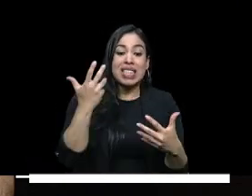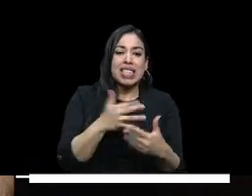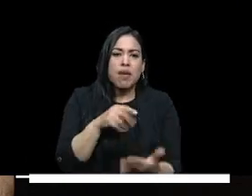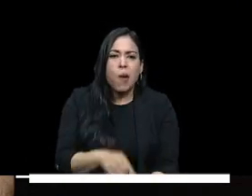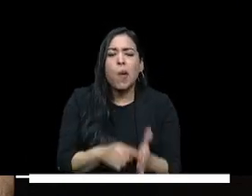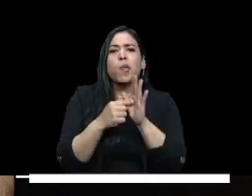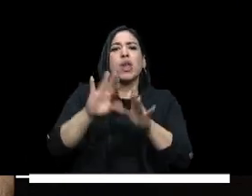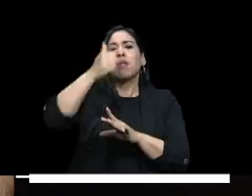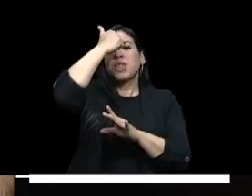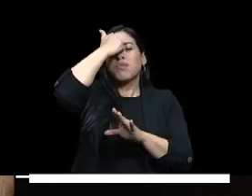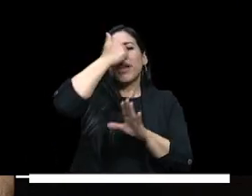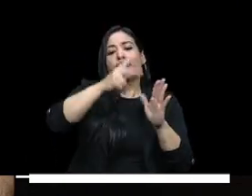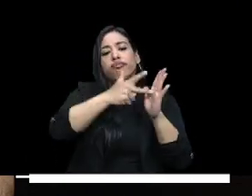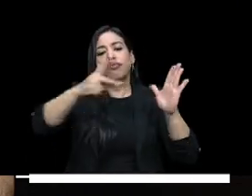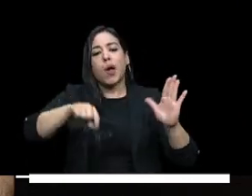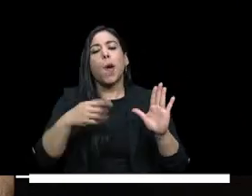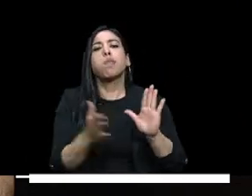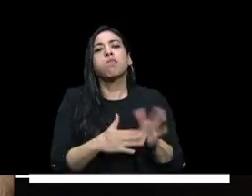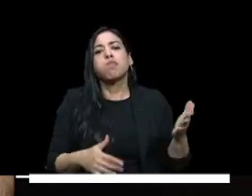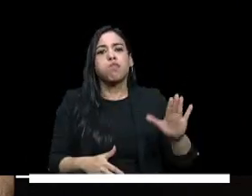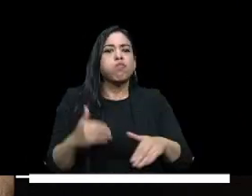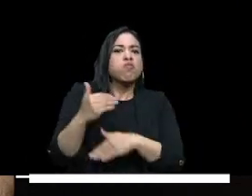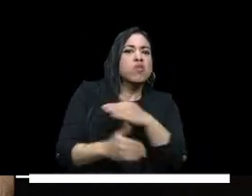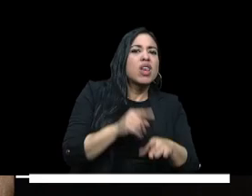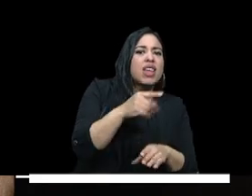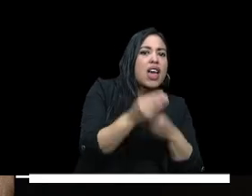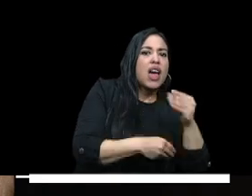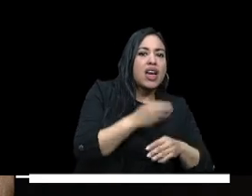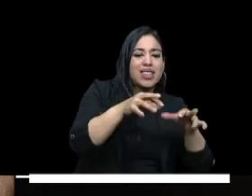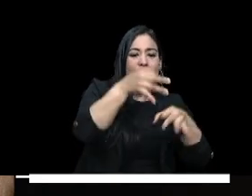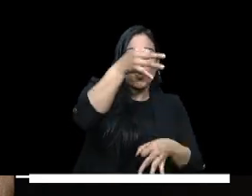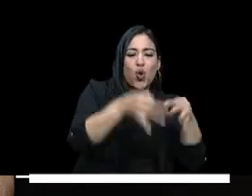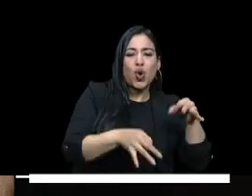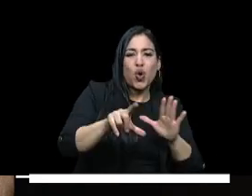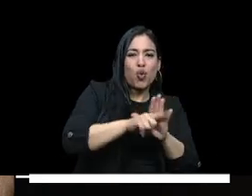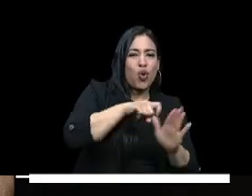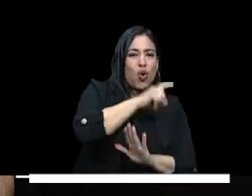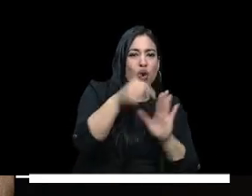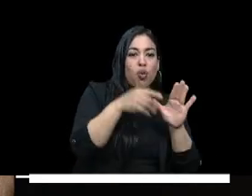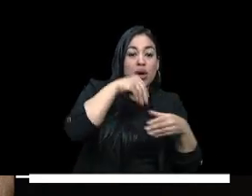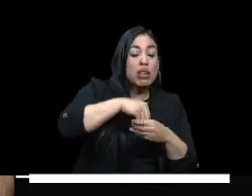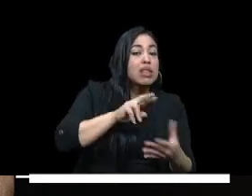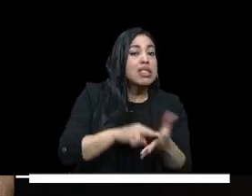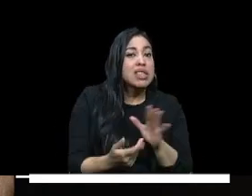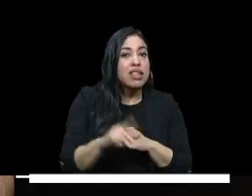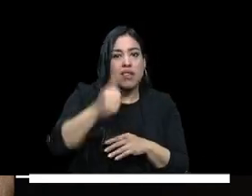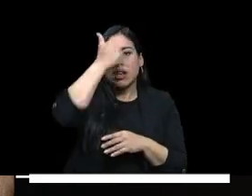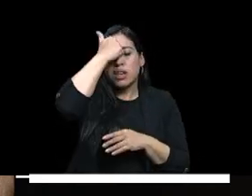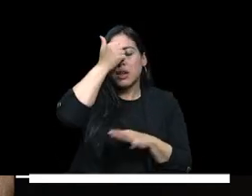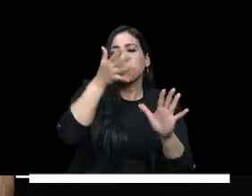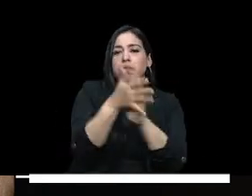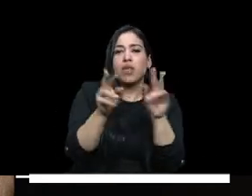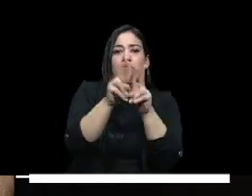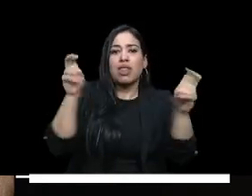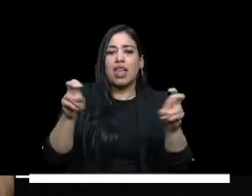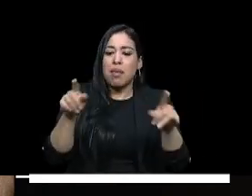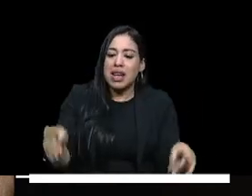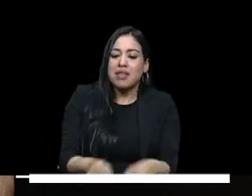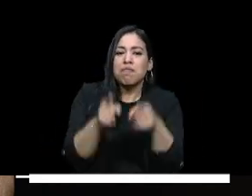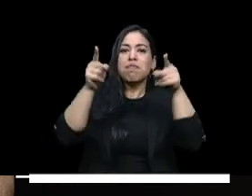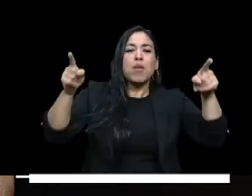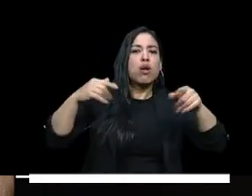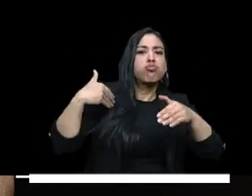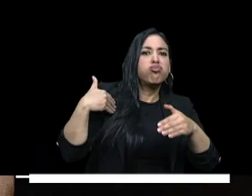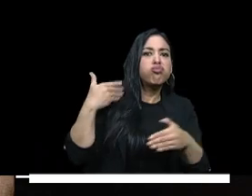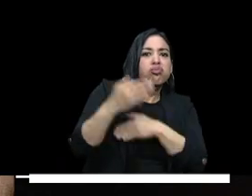los principios constitucionales y los avances jurisprudenciales esto implica en primera instancia la ampliación